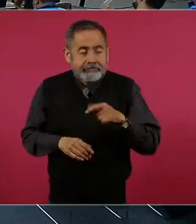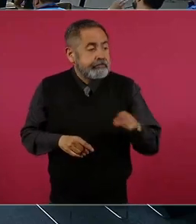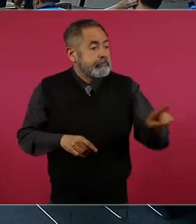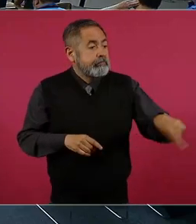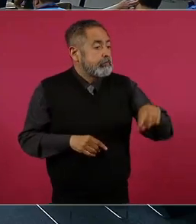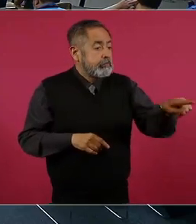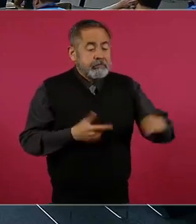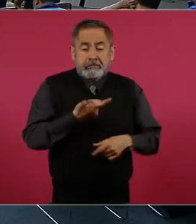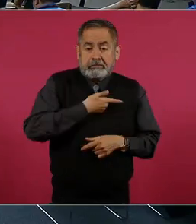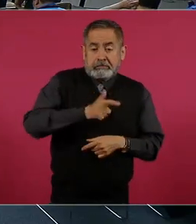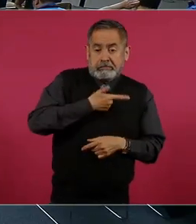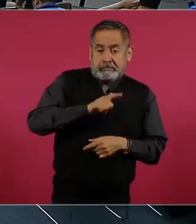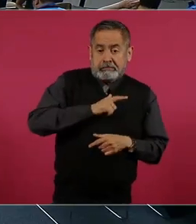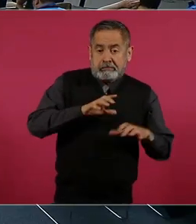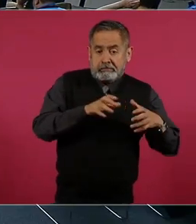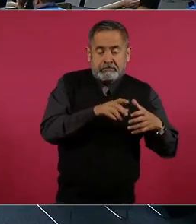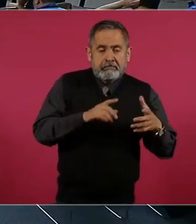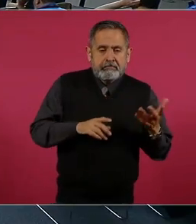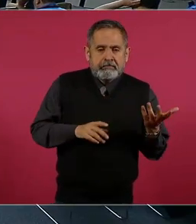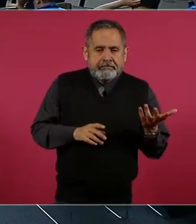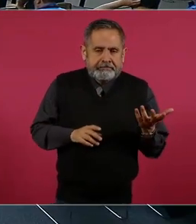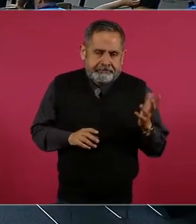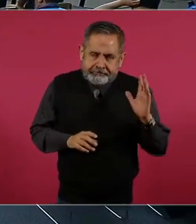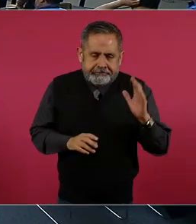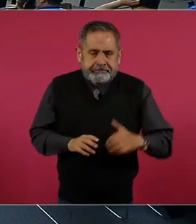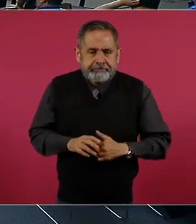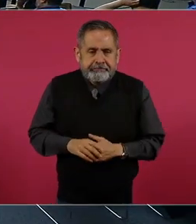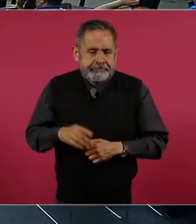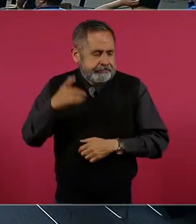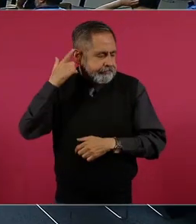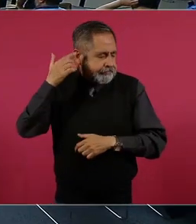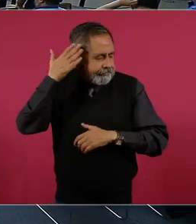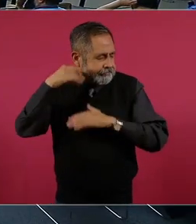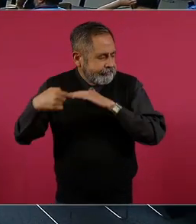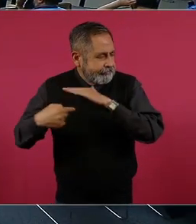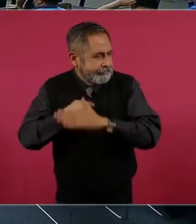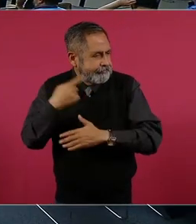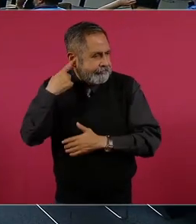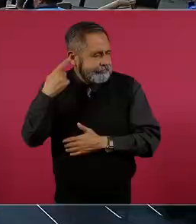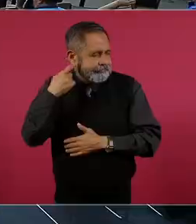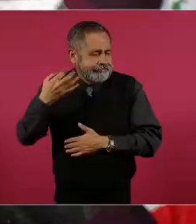porque aquí se entera uno de todo,